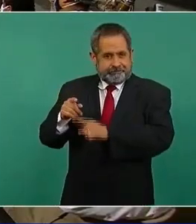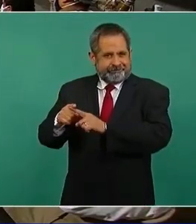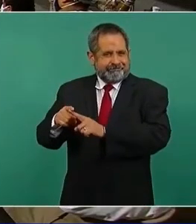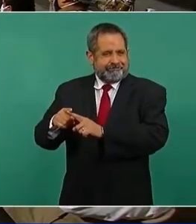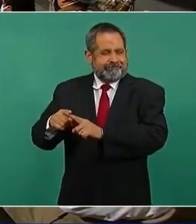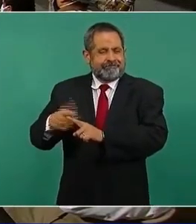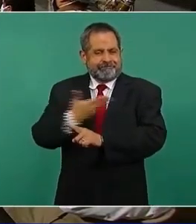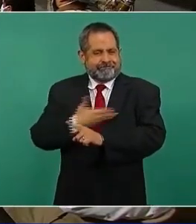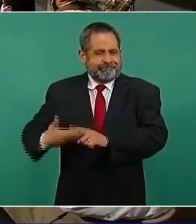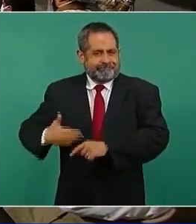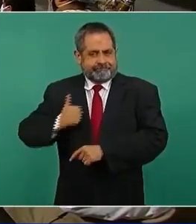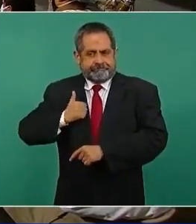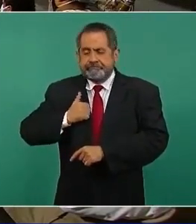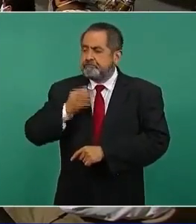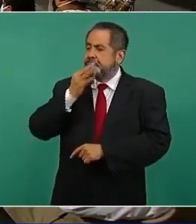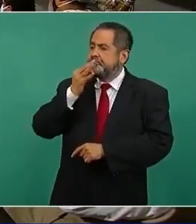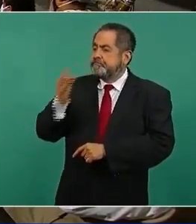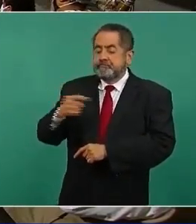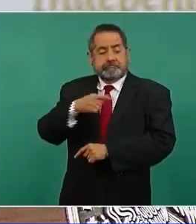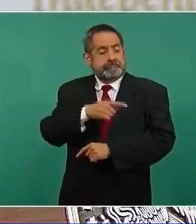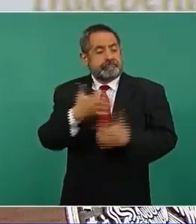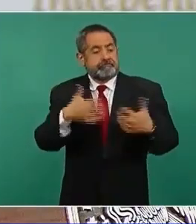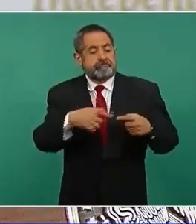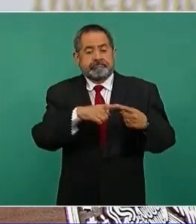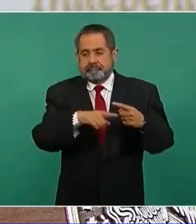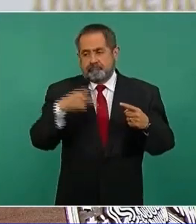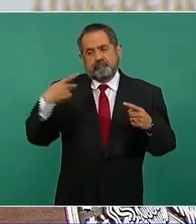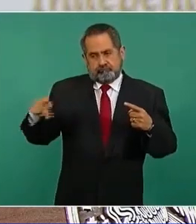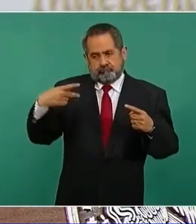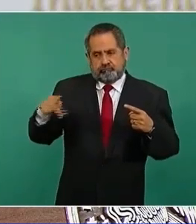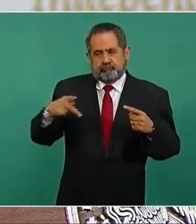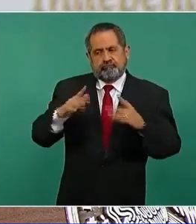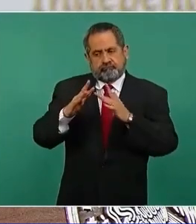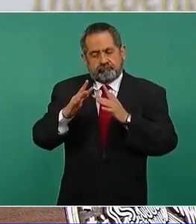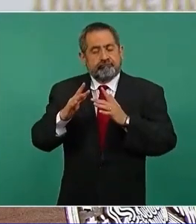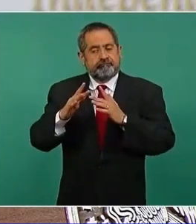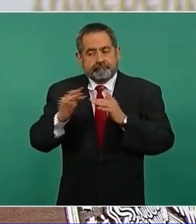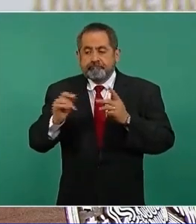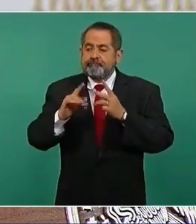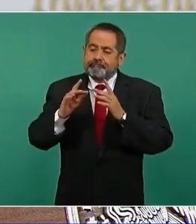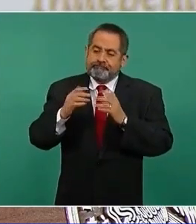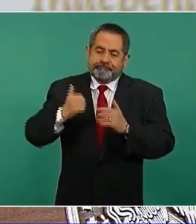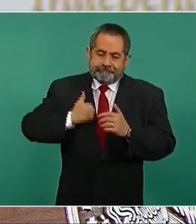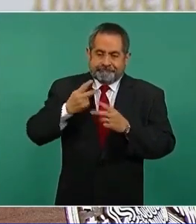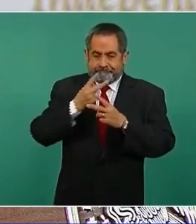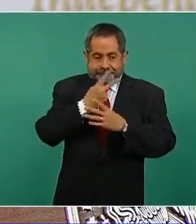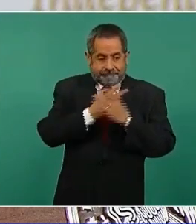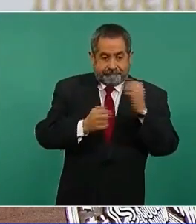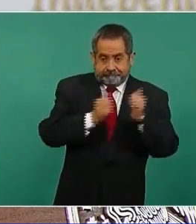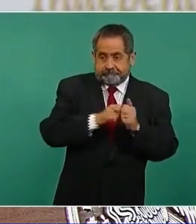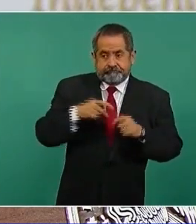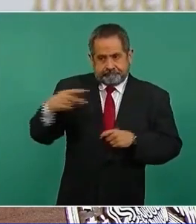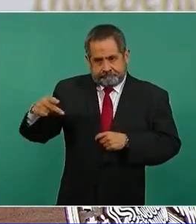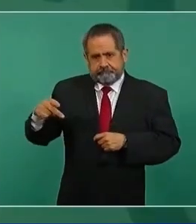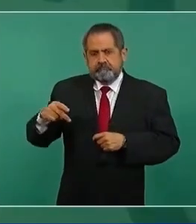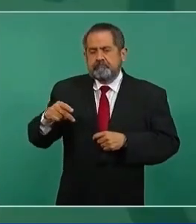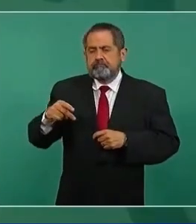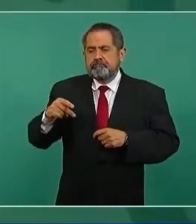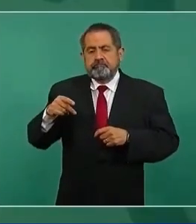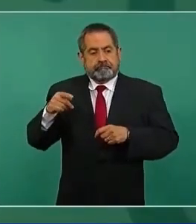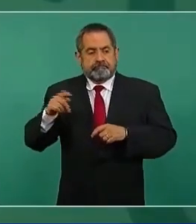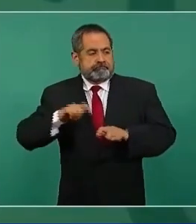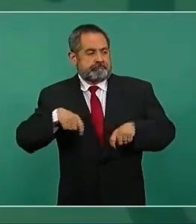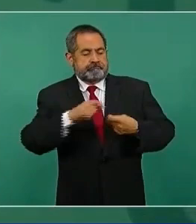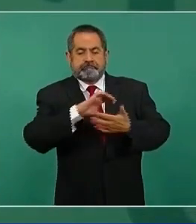para el Tren Maya, es un contrato que se les